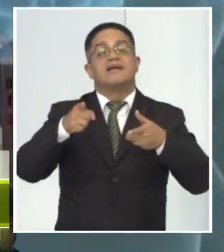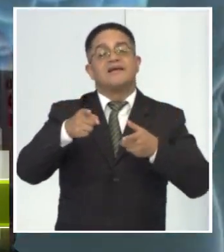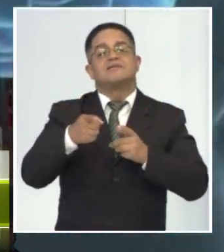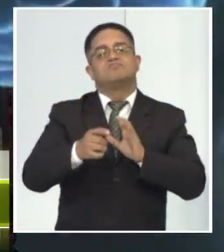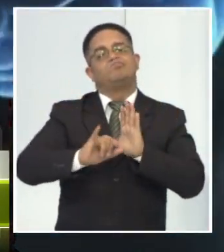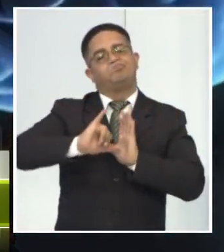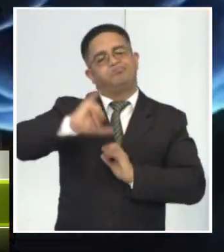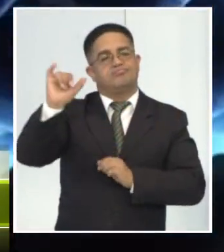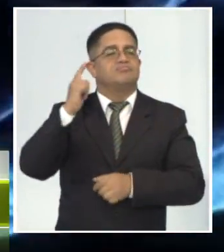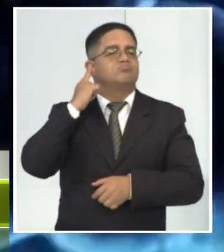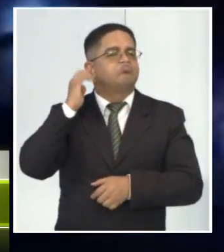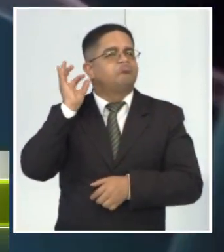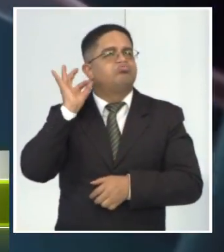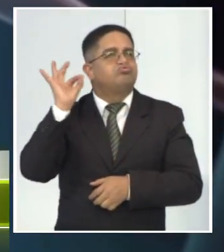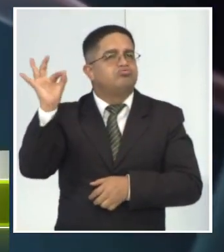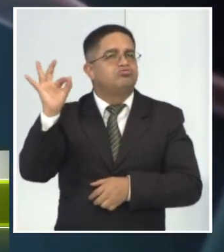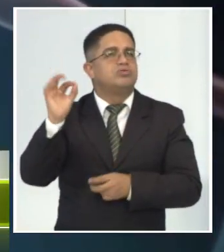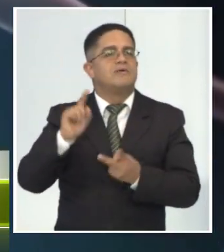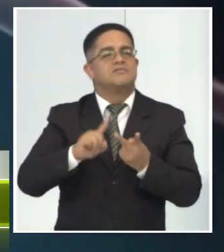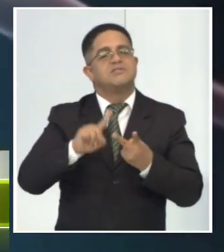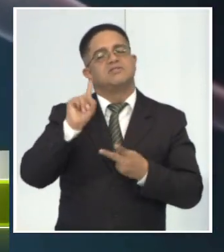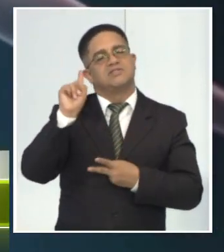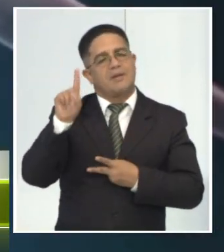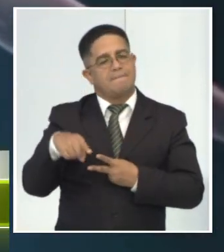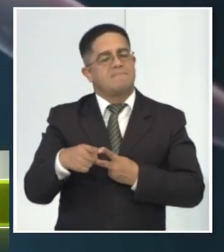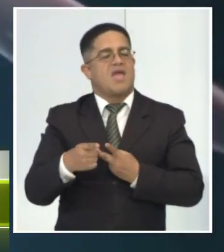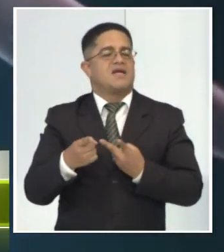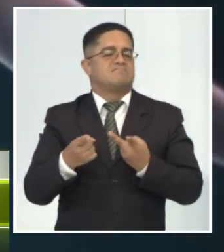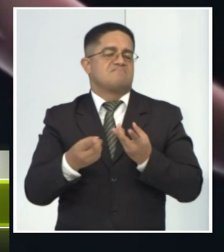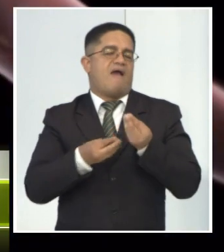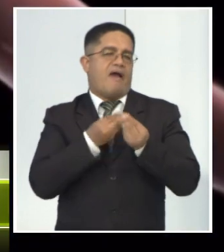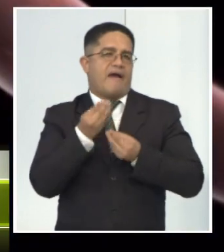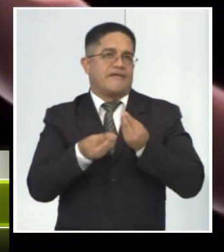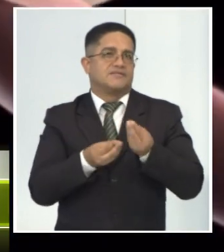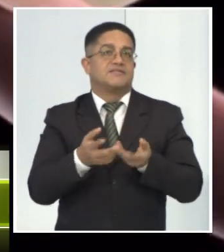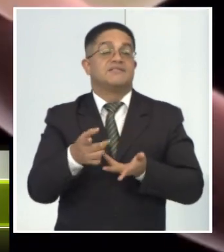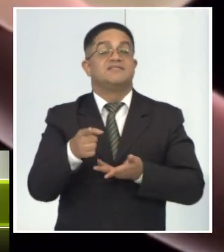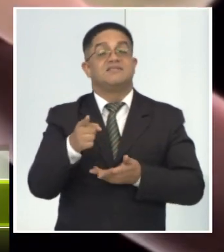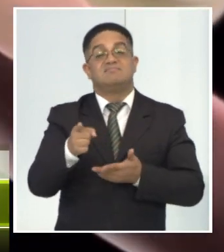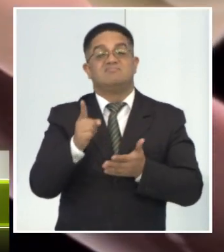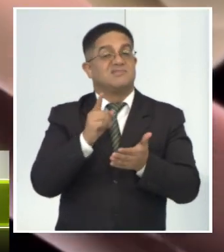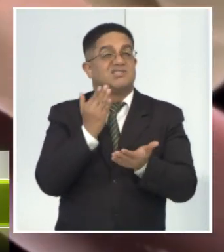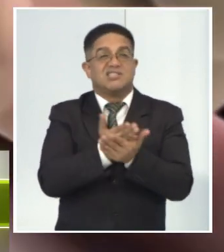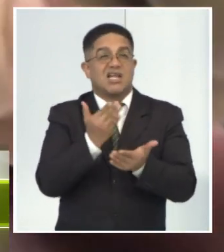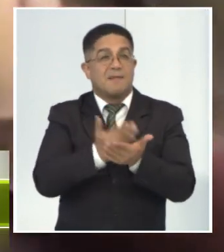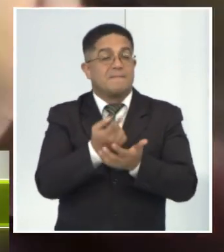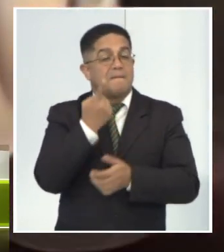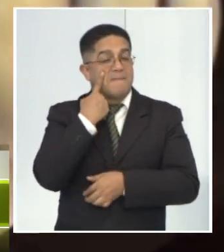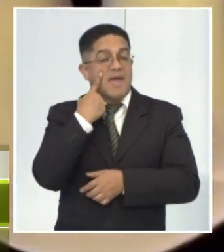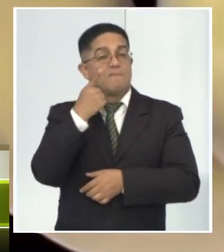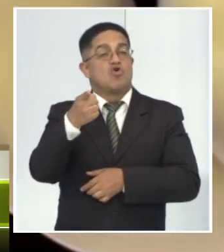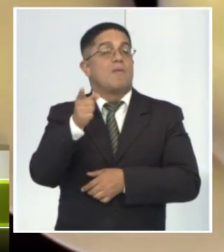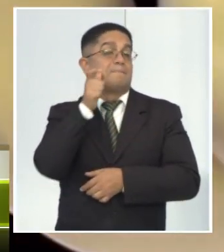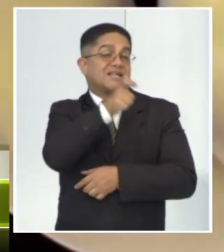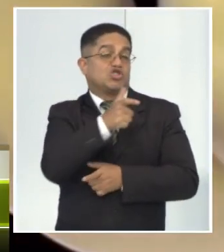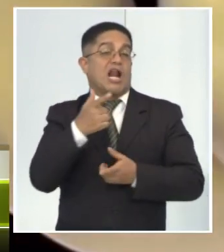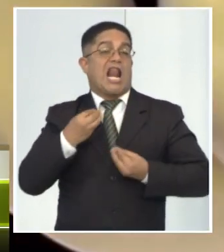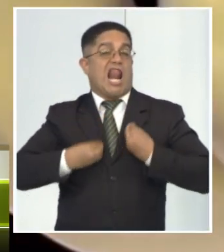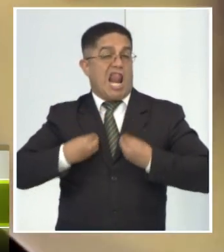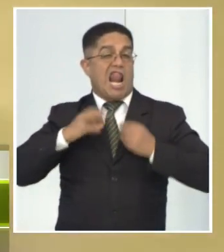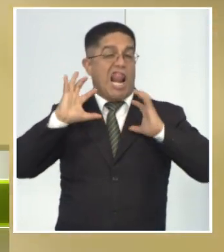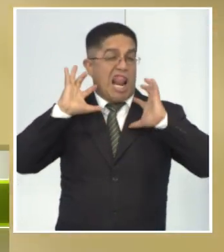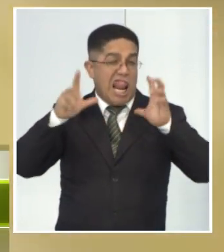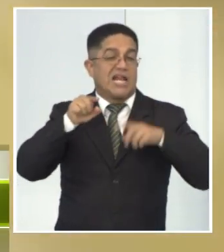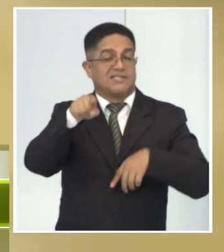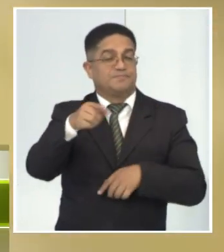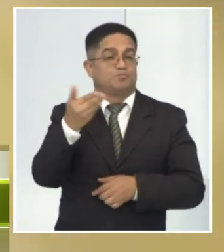muchísimo más el tínitus, el tínitus desarrolla un poco más el estrés y este círculo vicioso es muy, muy, muy importante. Por acá también